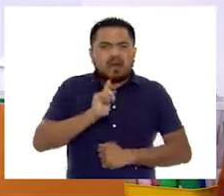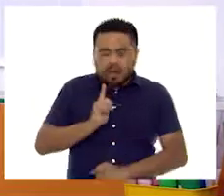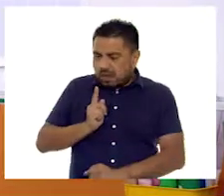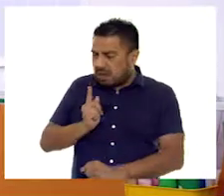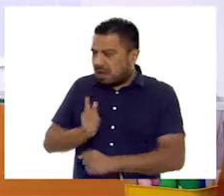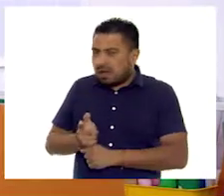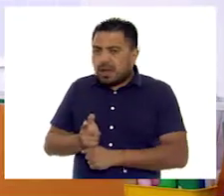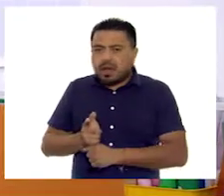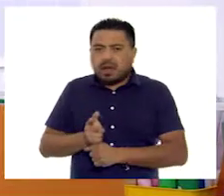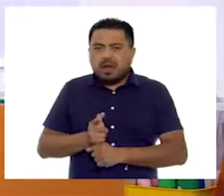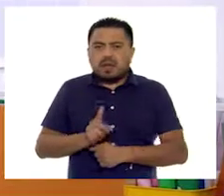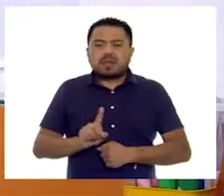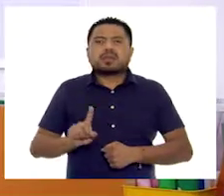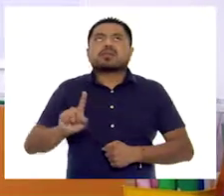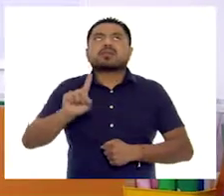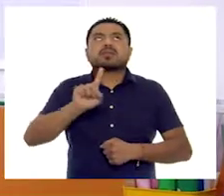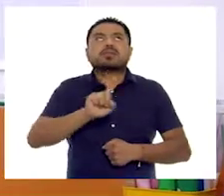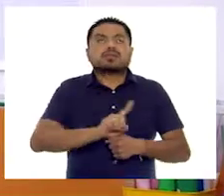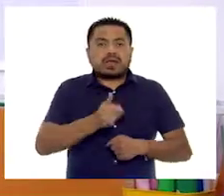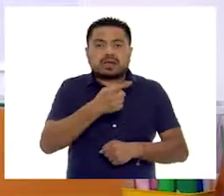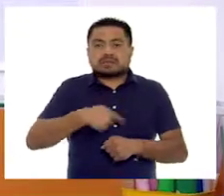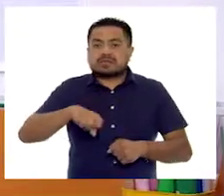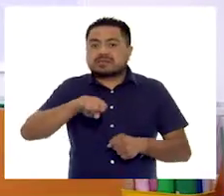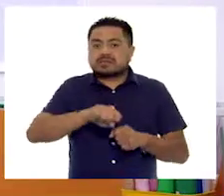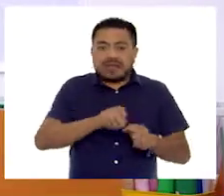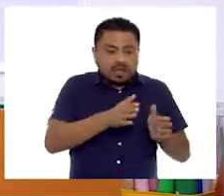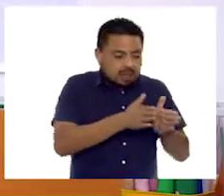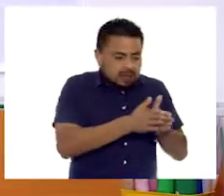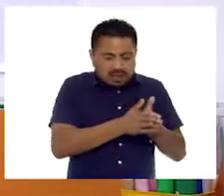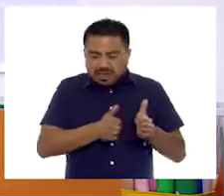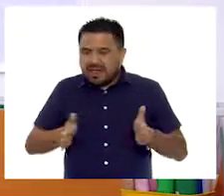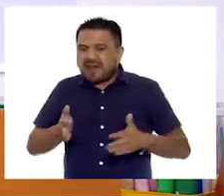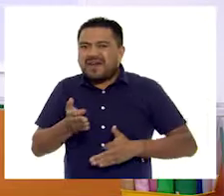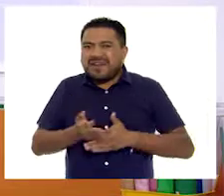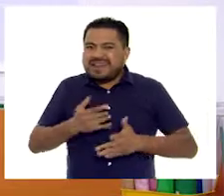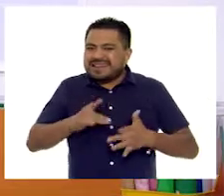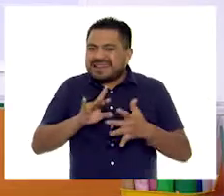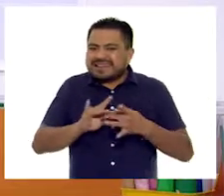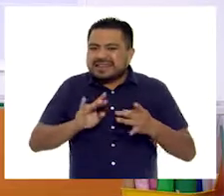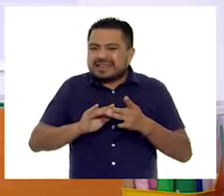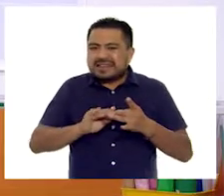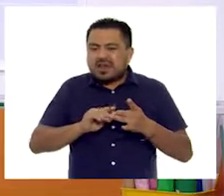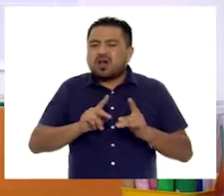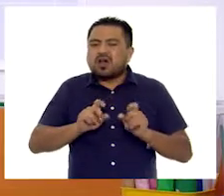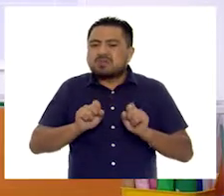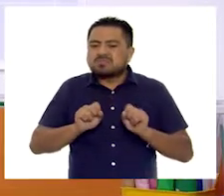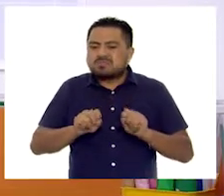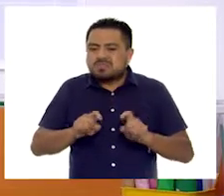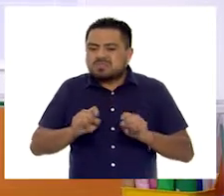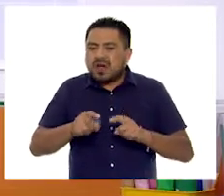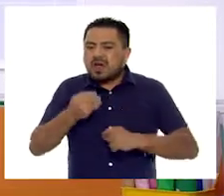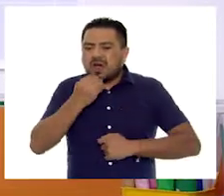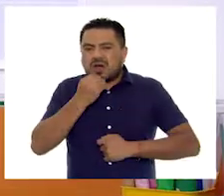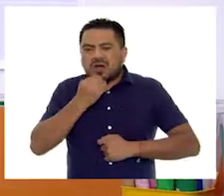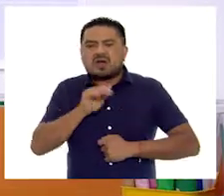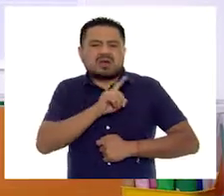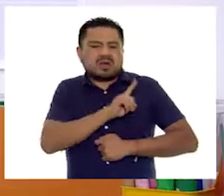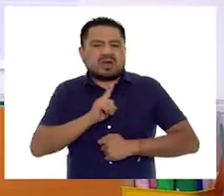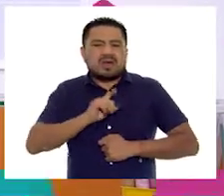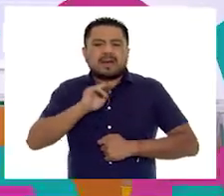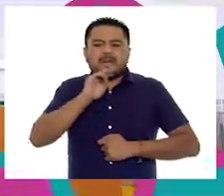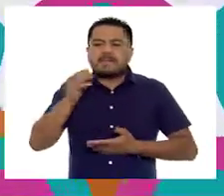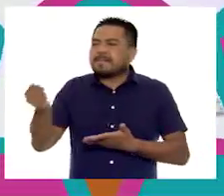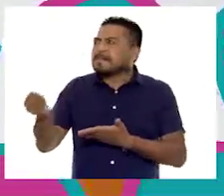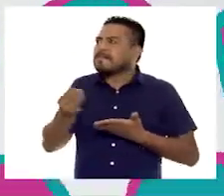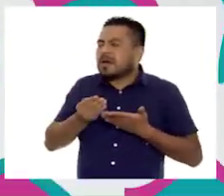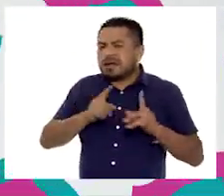también viene por día de la semana, que es lo que yo te comentaba, que muchas veces para que no repitamos el alimento, pues nuestra mamá nos